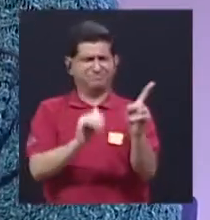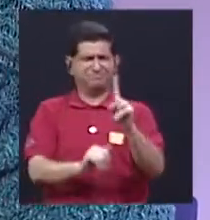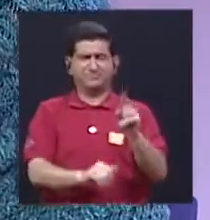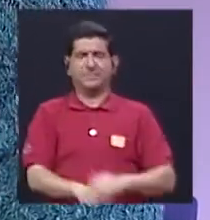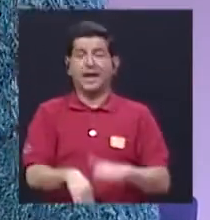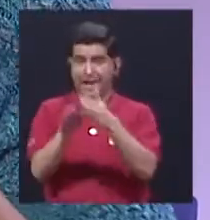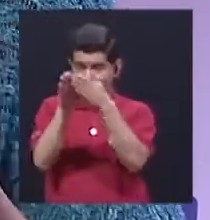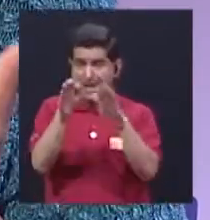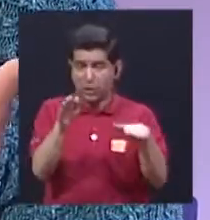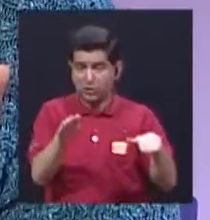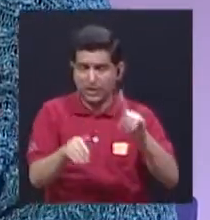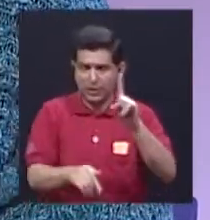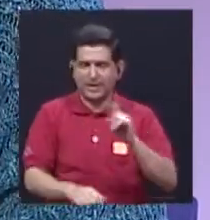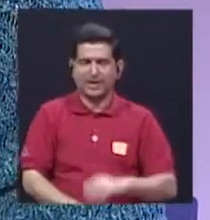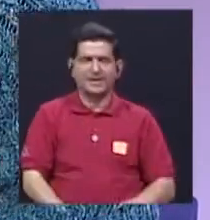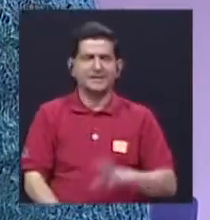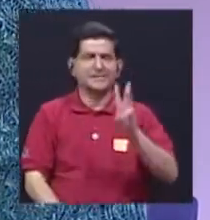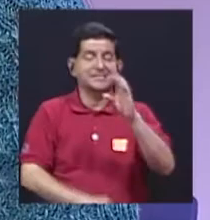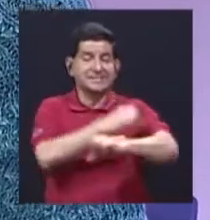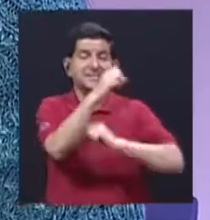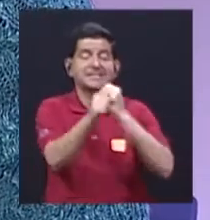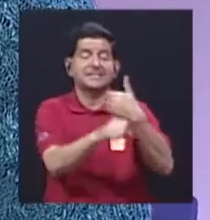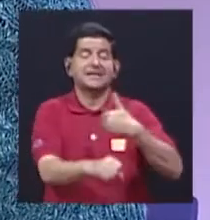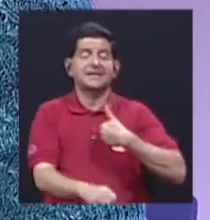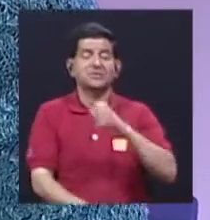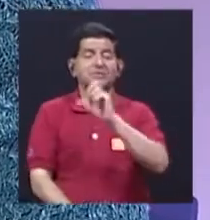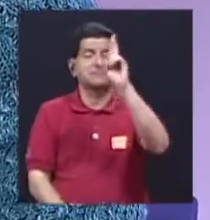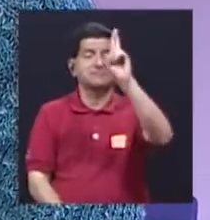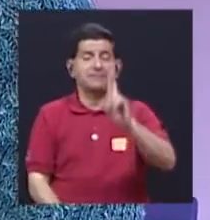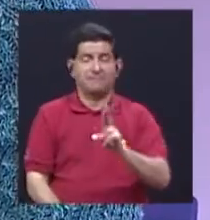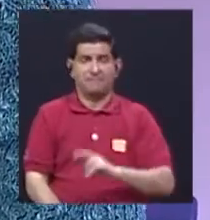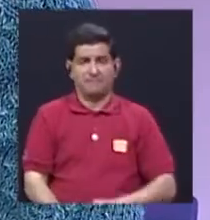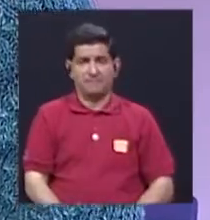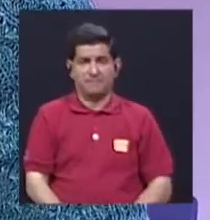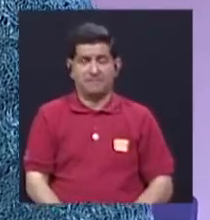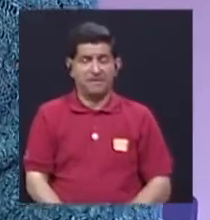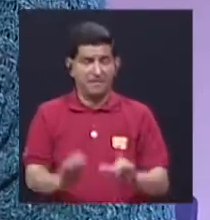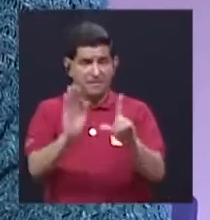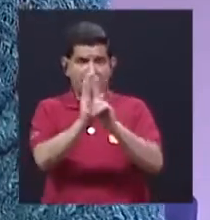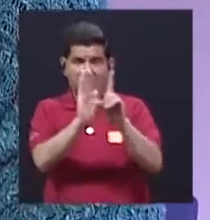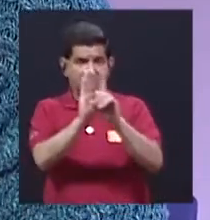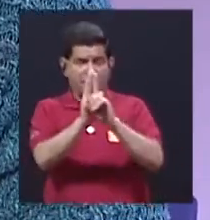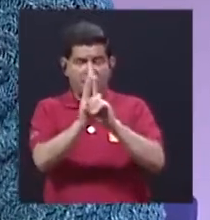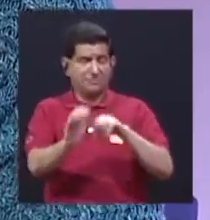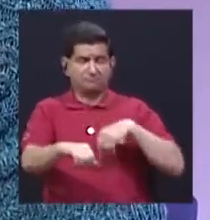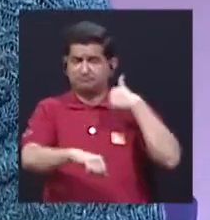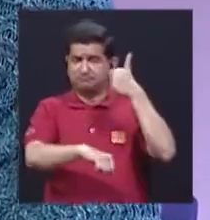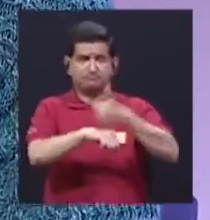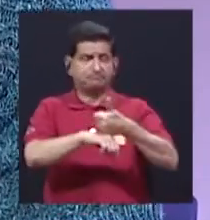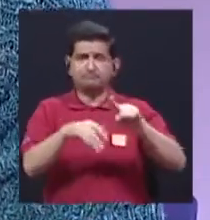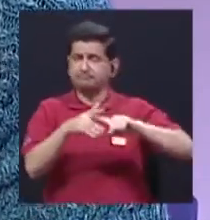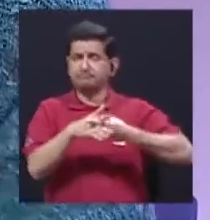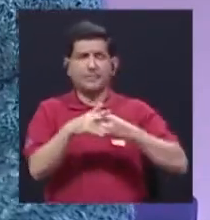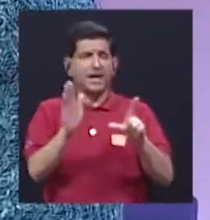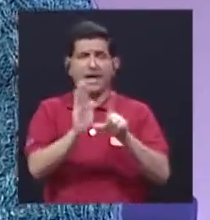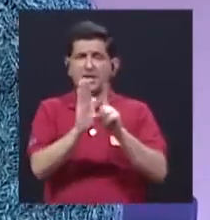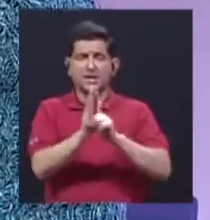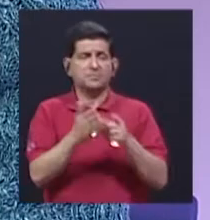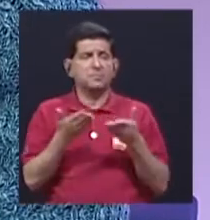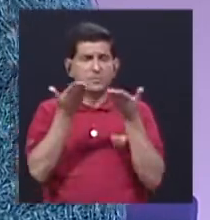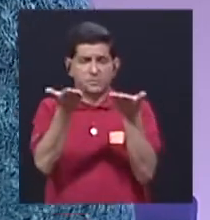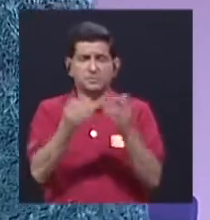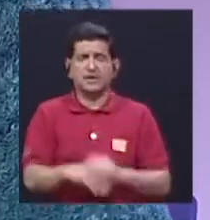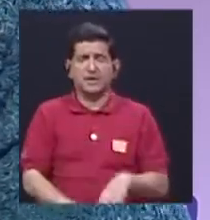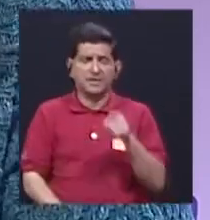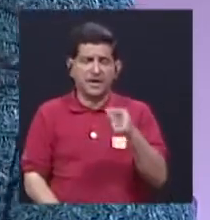Y 60 años ha tenido Costa Rica una ley que no establece mecanismos legales para otorgar